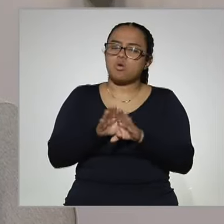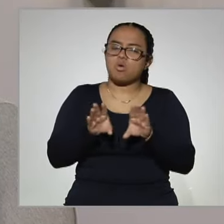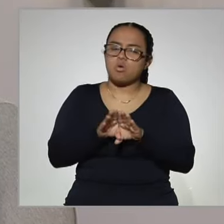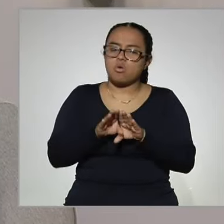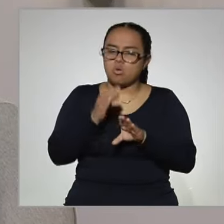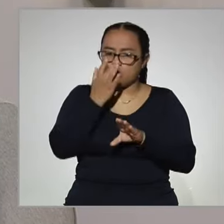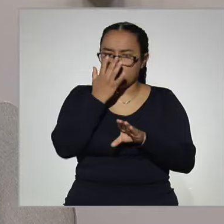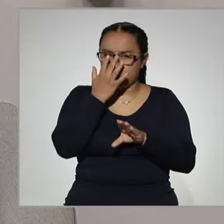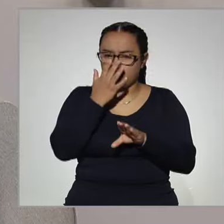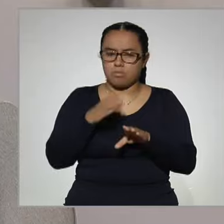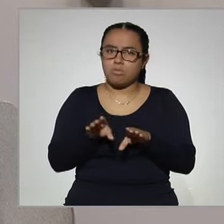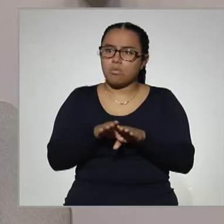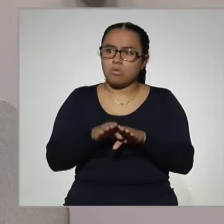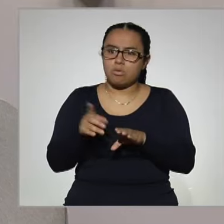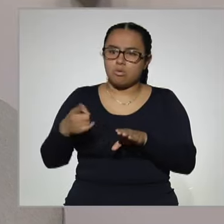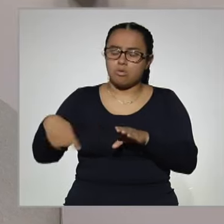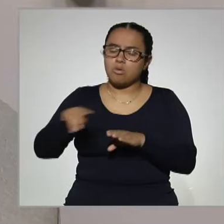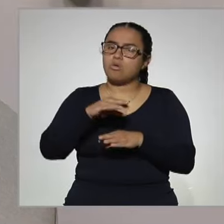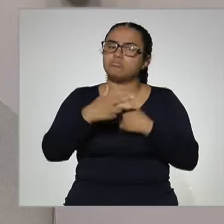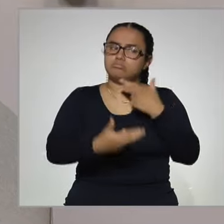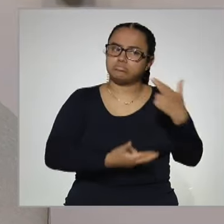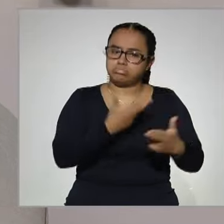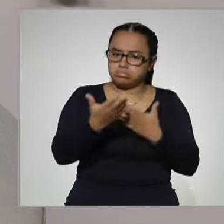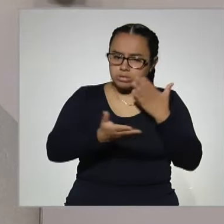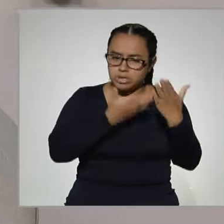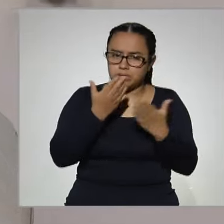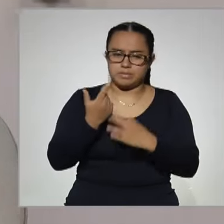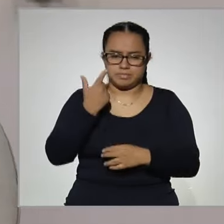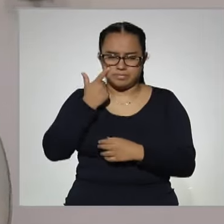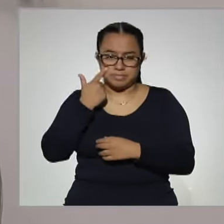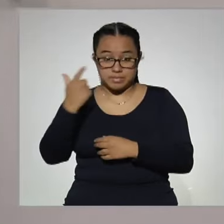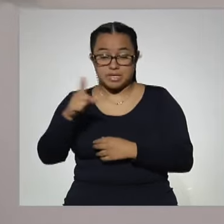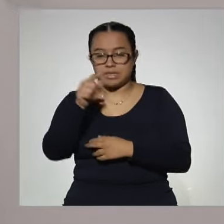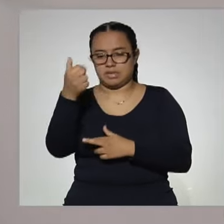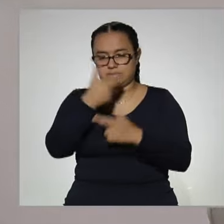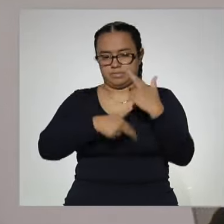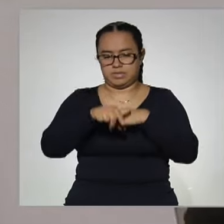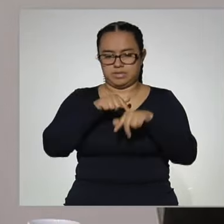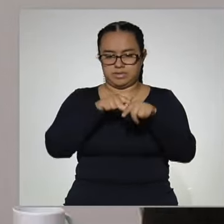se pudieron retomar los estudios. Lo escuchamos y regresamos.